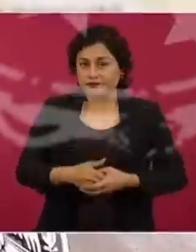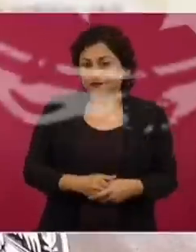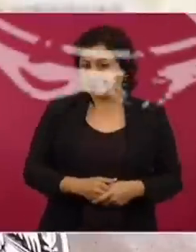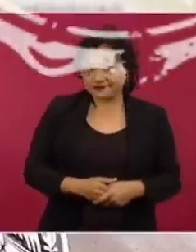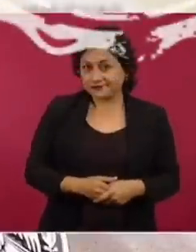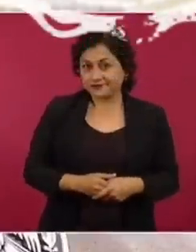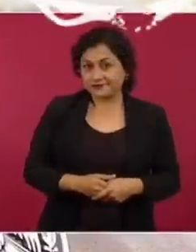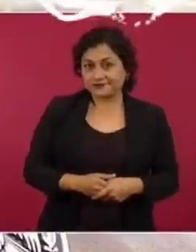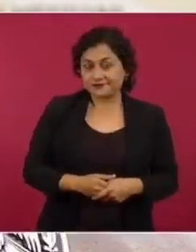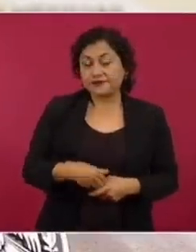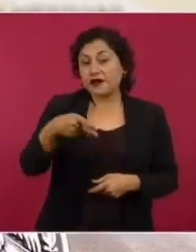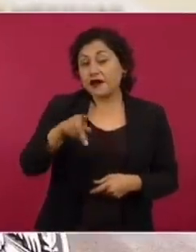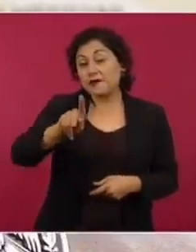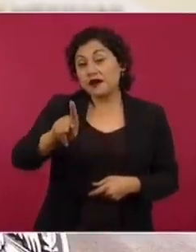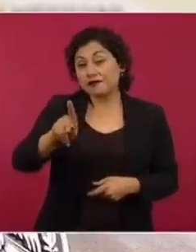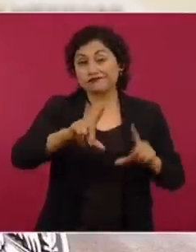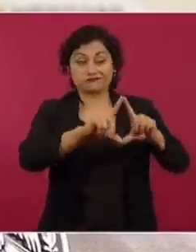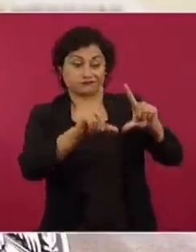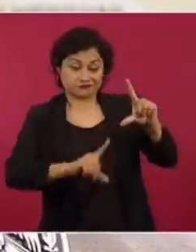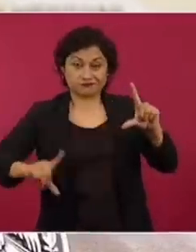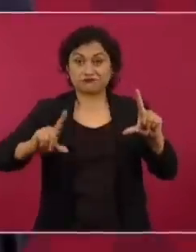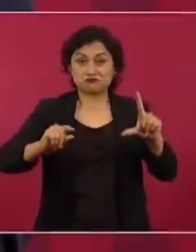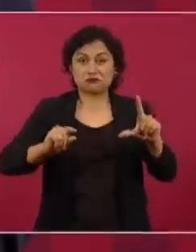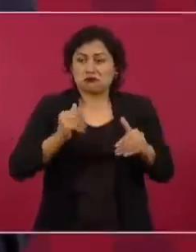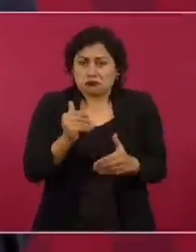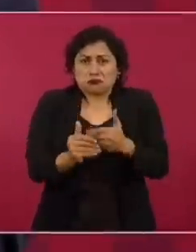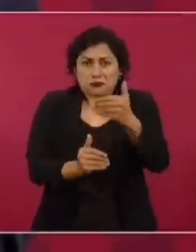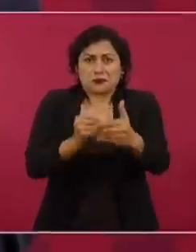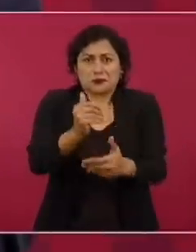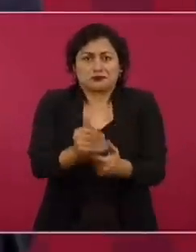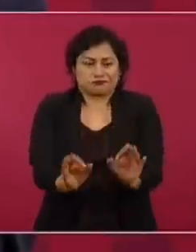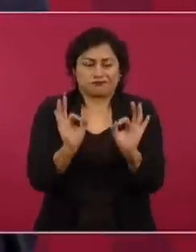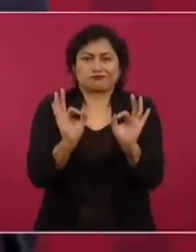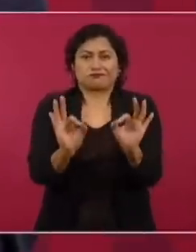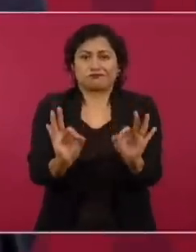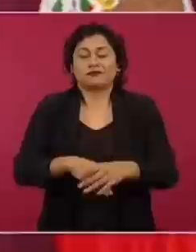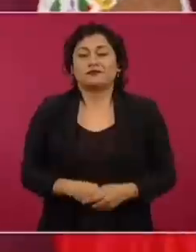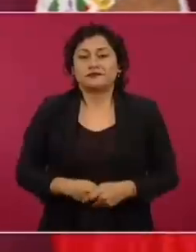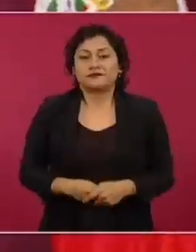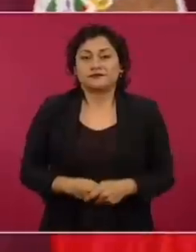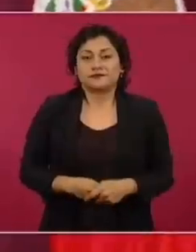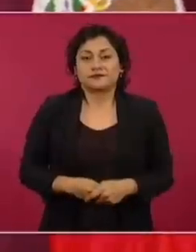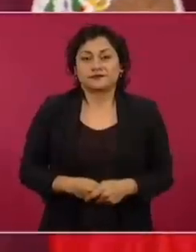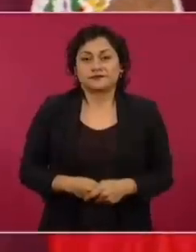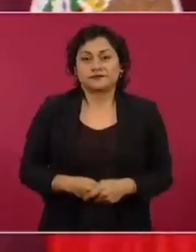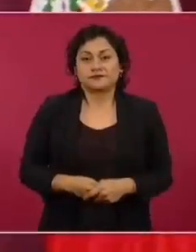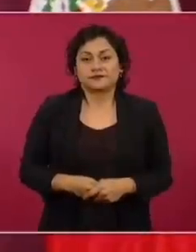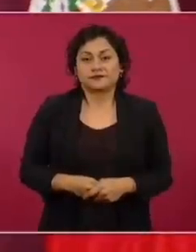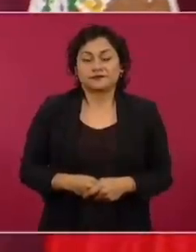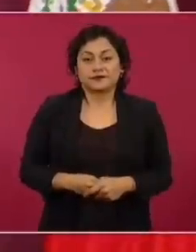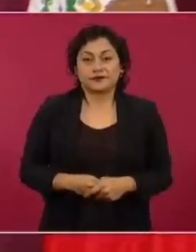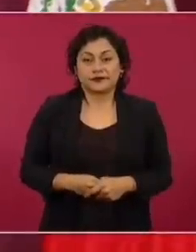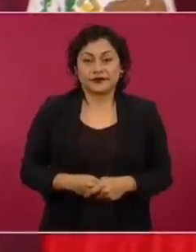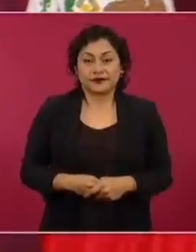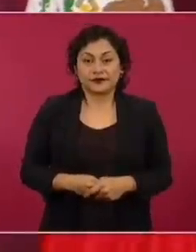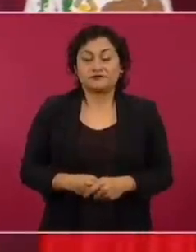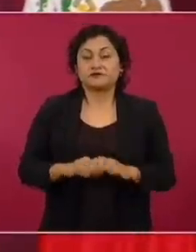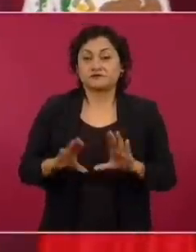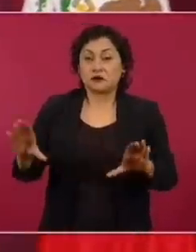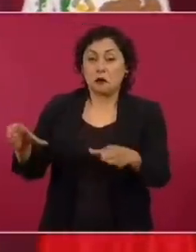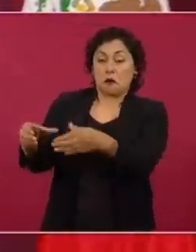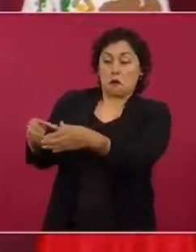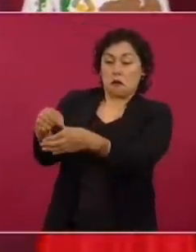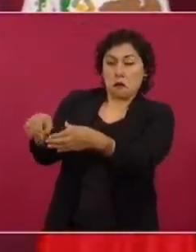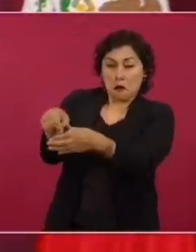Pero el país va muy bien, todos vamos muy bien y hasta la minoría conservadora